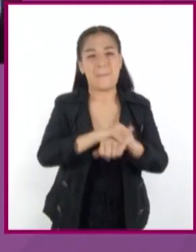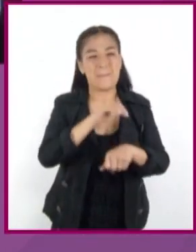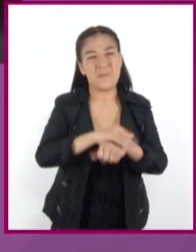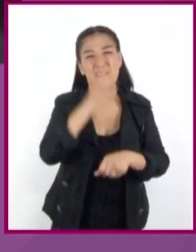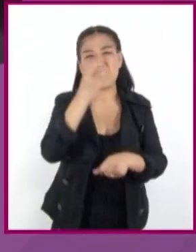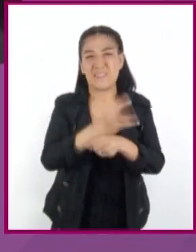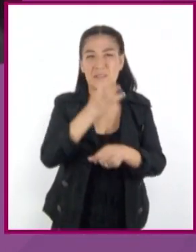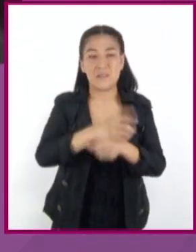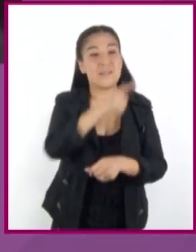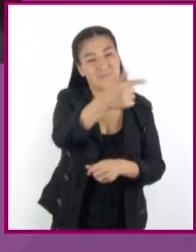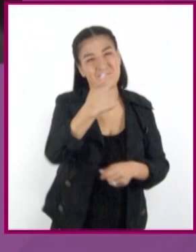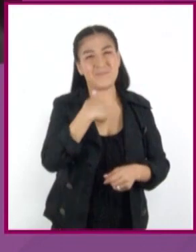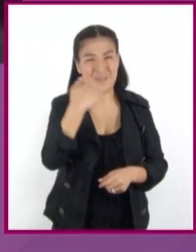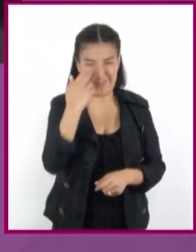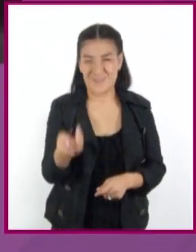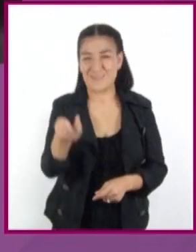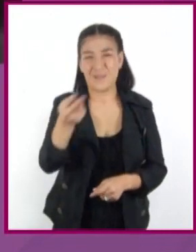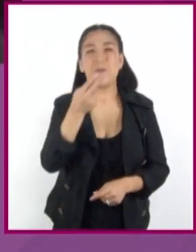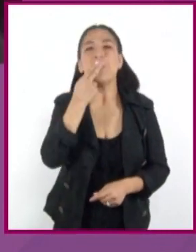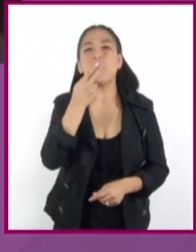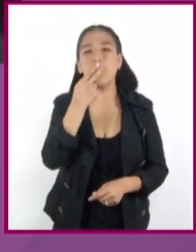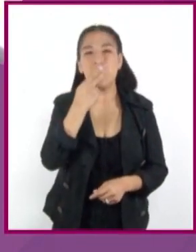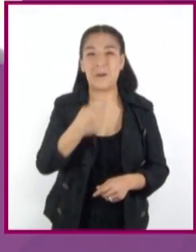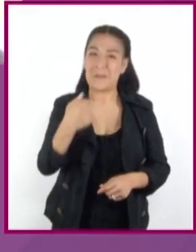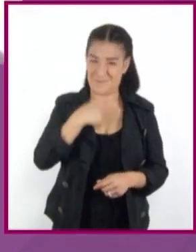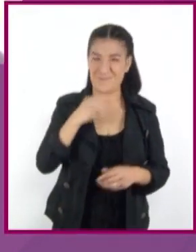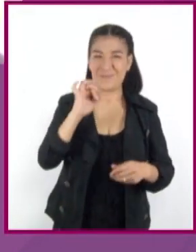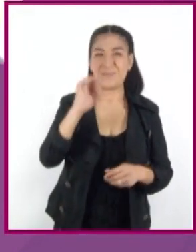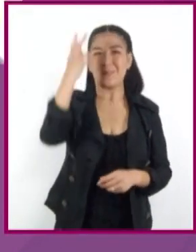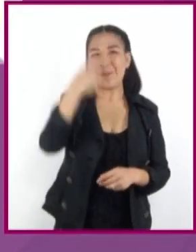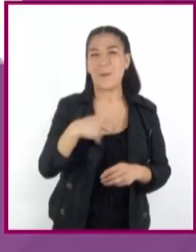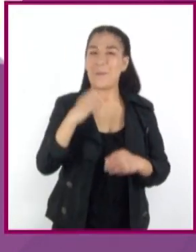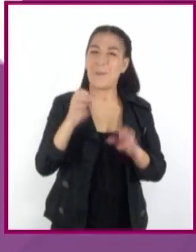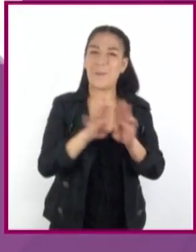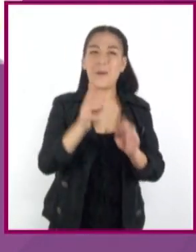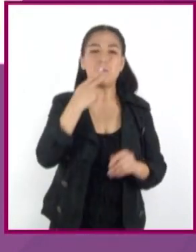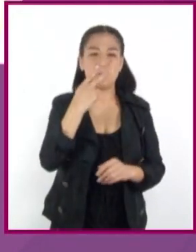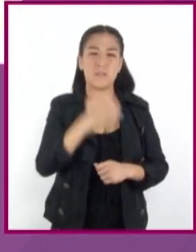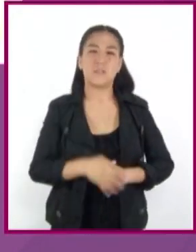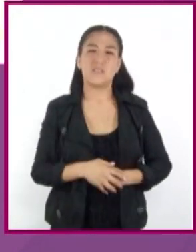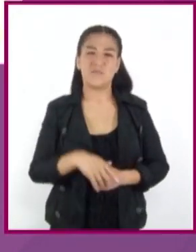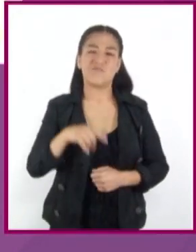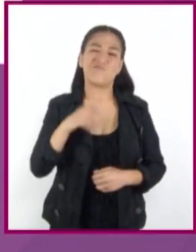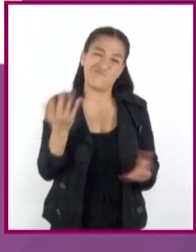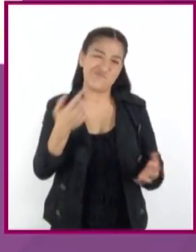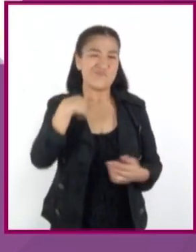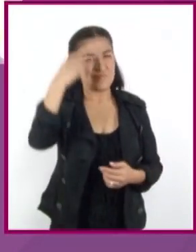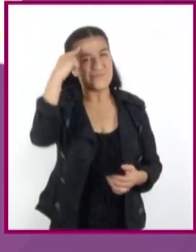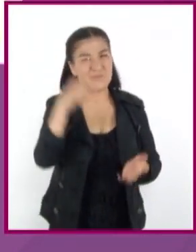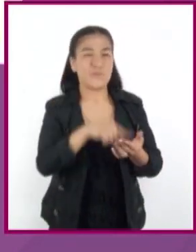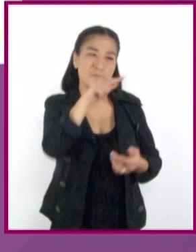ofrecieron un cigarrillo que según ellos me vería muy bien fumando. ¿Qué opinas? Pues creo que deberías de pensarlo bien.